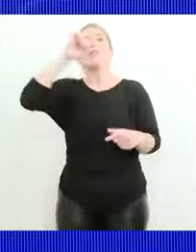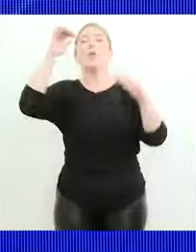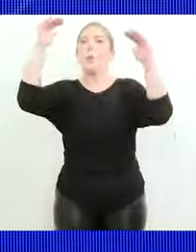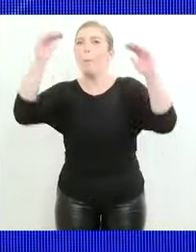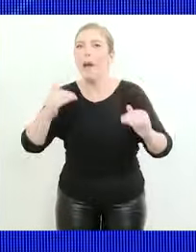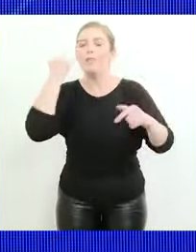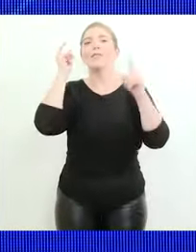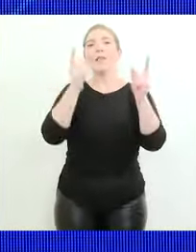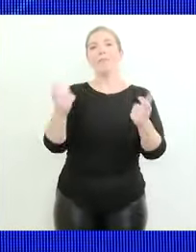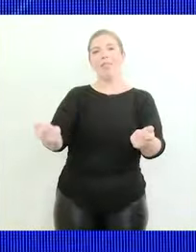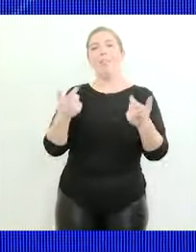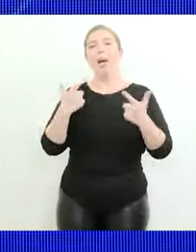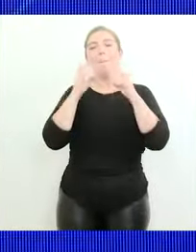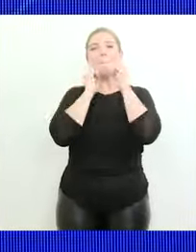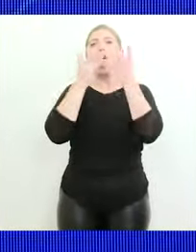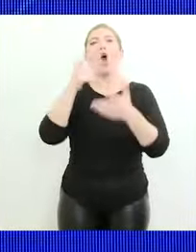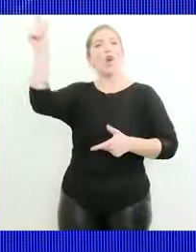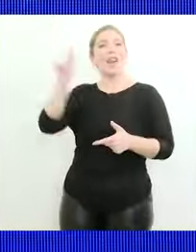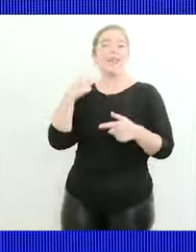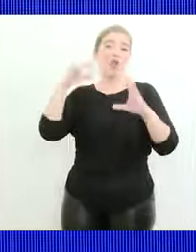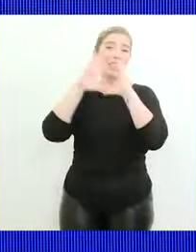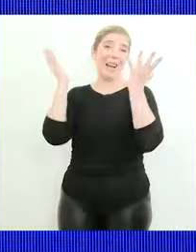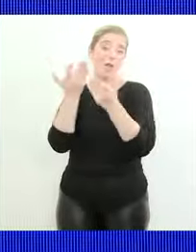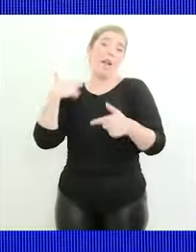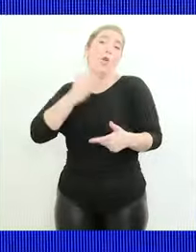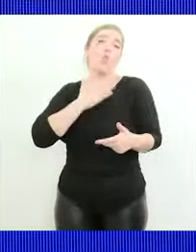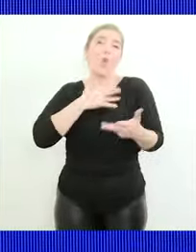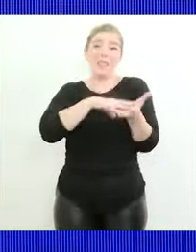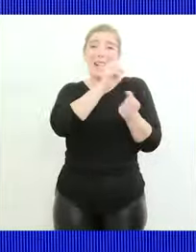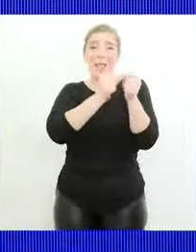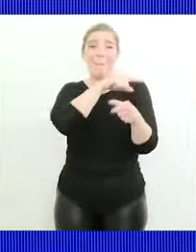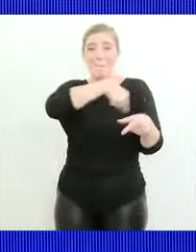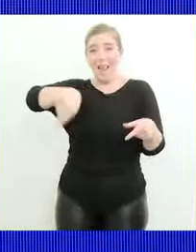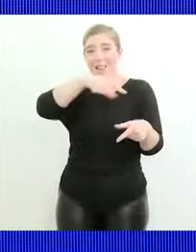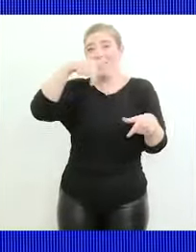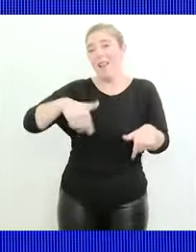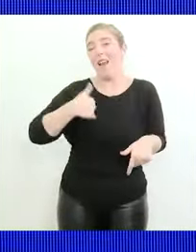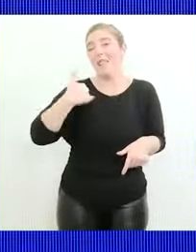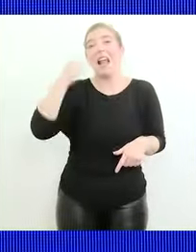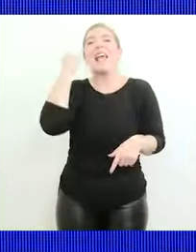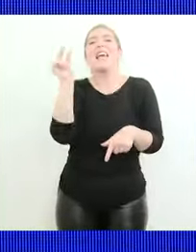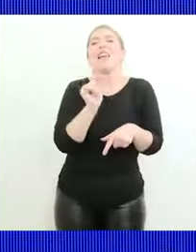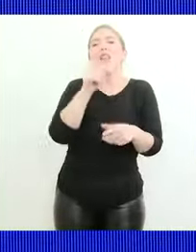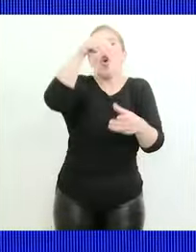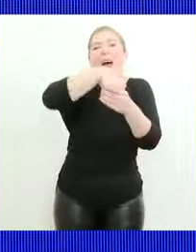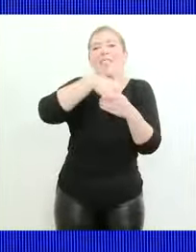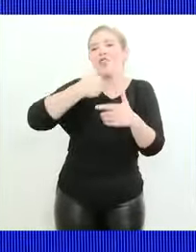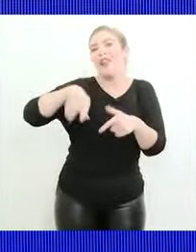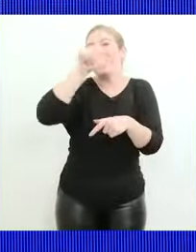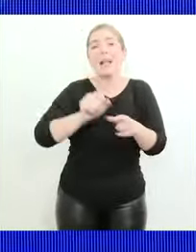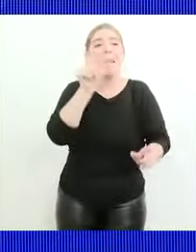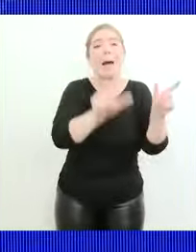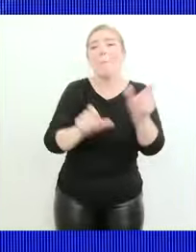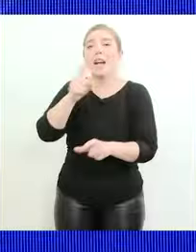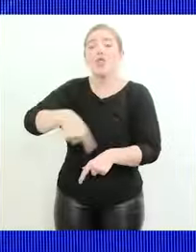sino que además nos habilita mejor crédito internacional para nuestras empresas y mejor crédito interno para la gente por eso me animé a